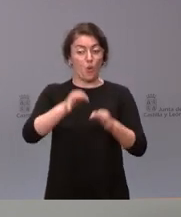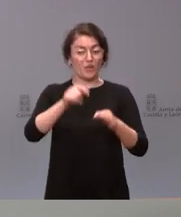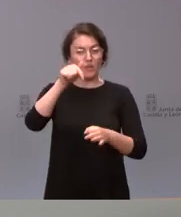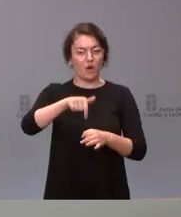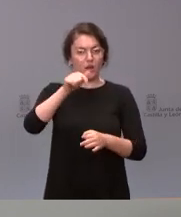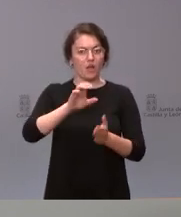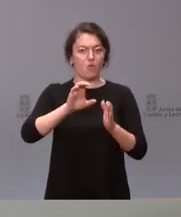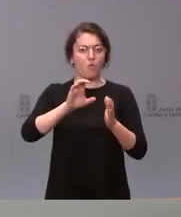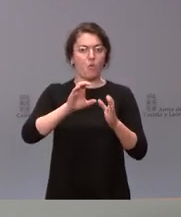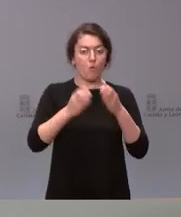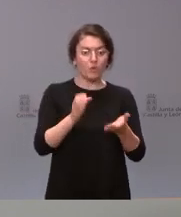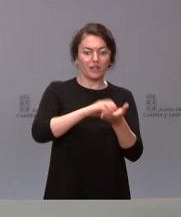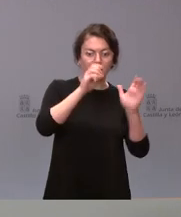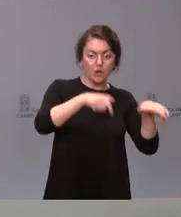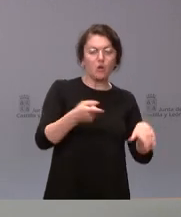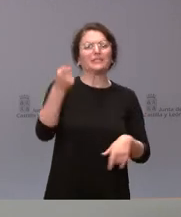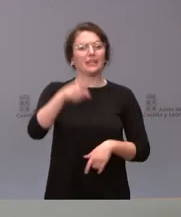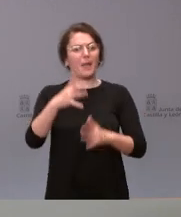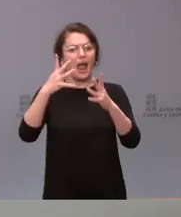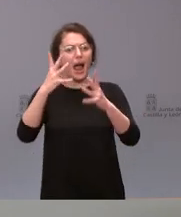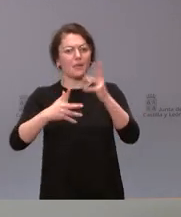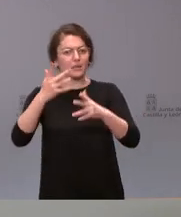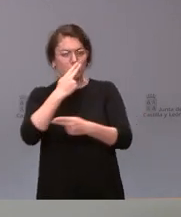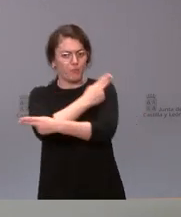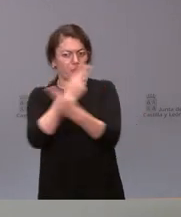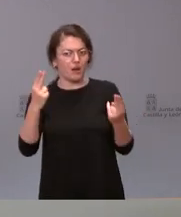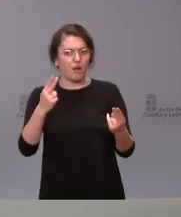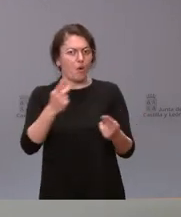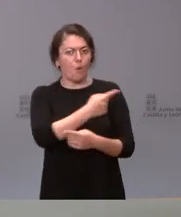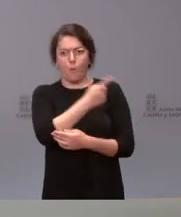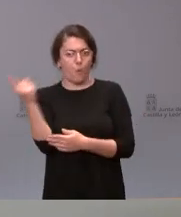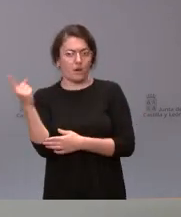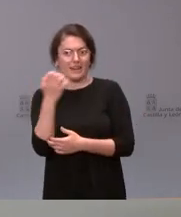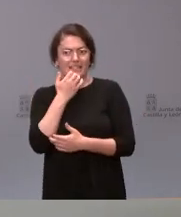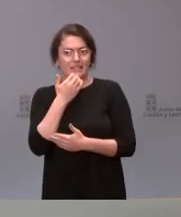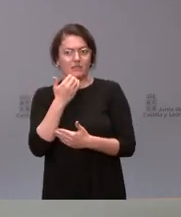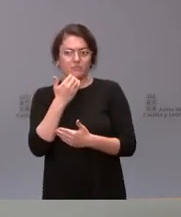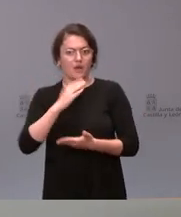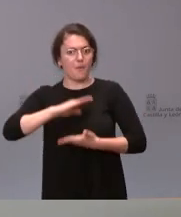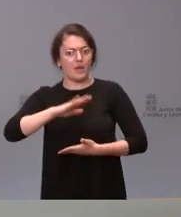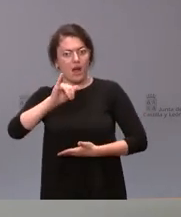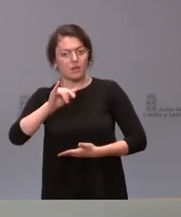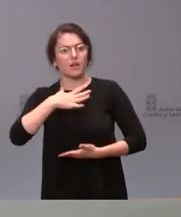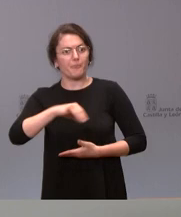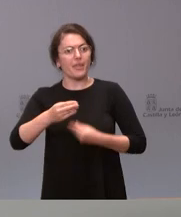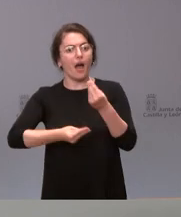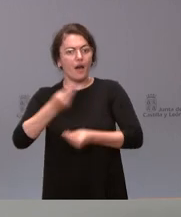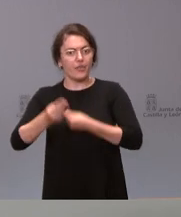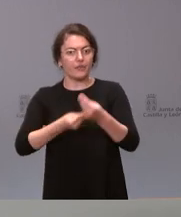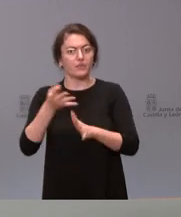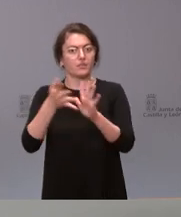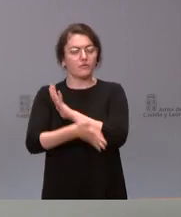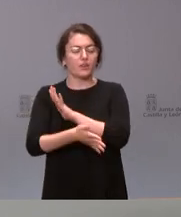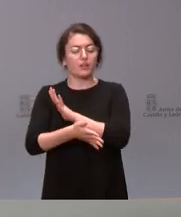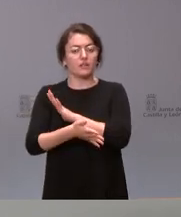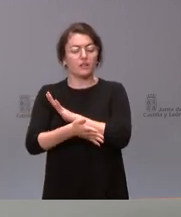también lo podrían hacer de cualquier otra administración pública de ámbito territorial con capacidad expropiatoria, lo pueda desarrollar. Y, por tanto, en la medida en